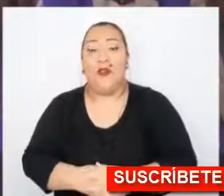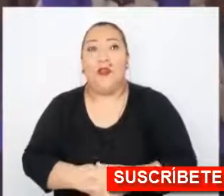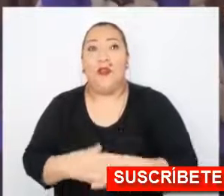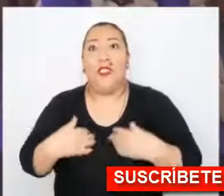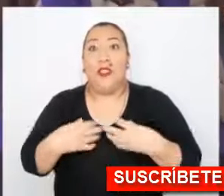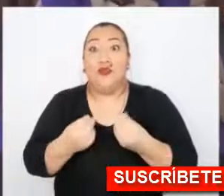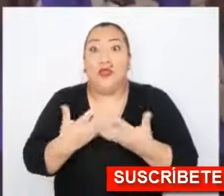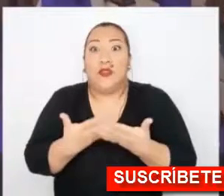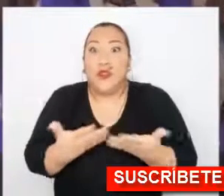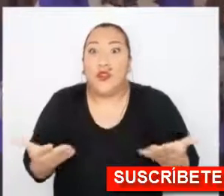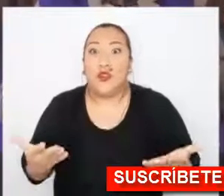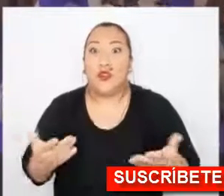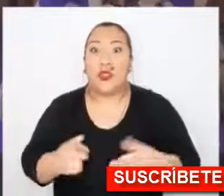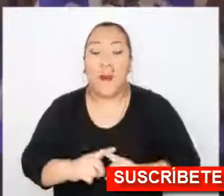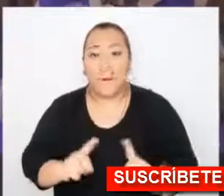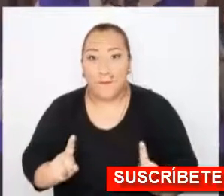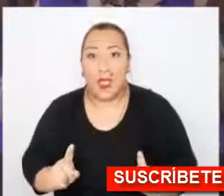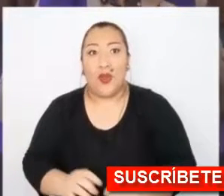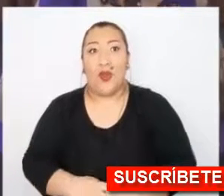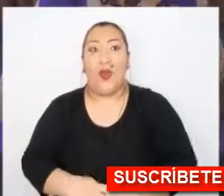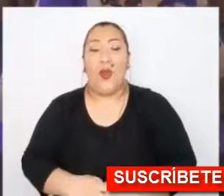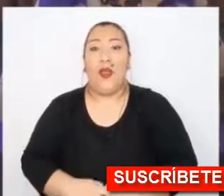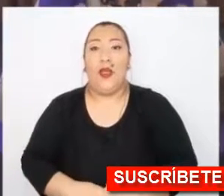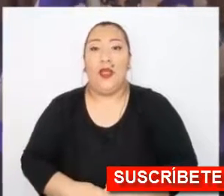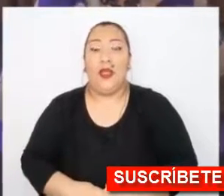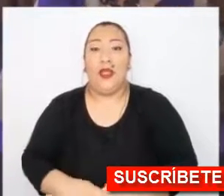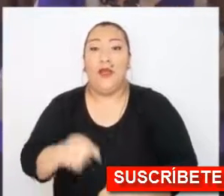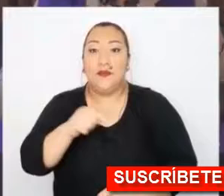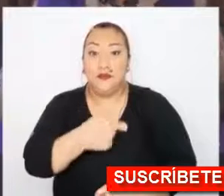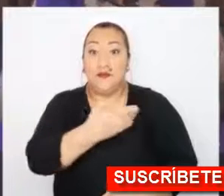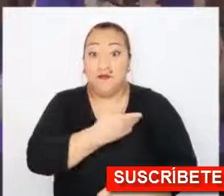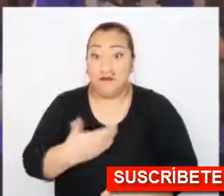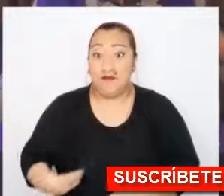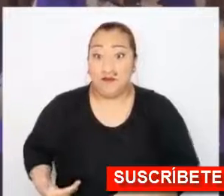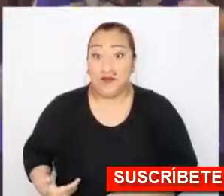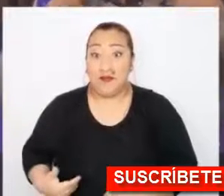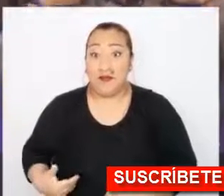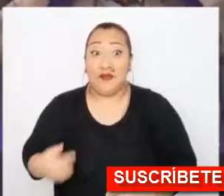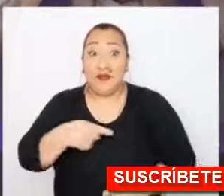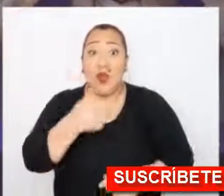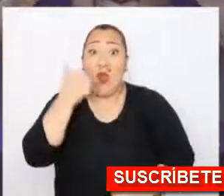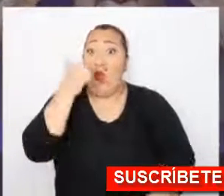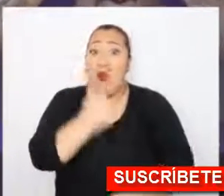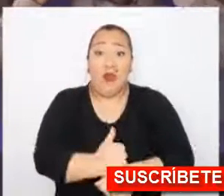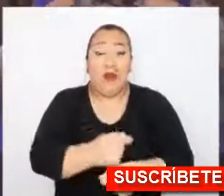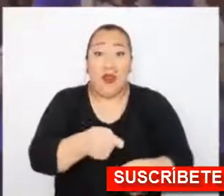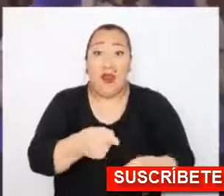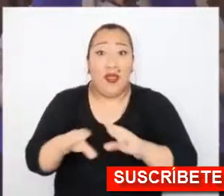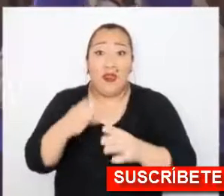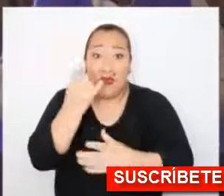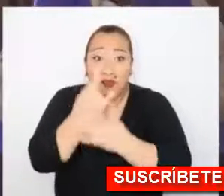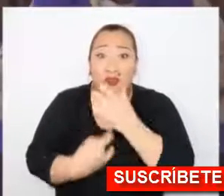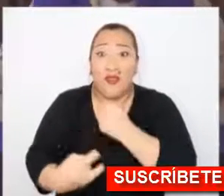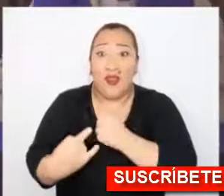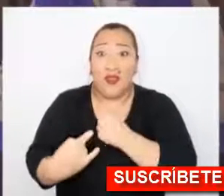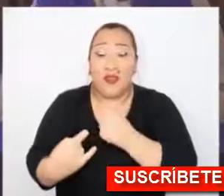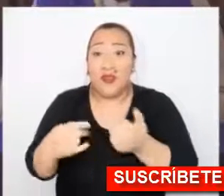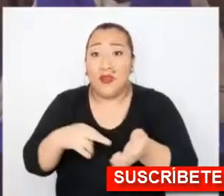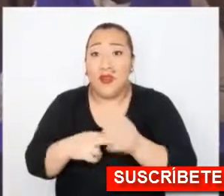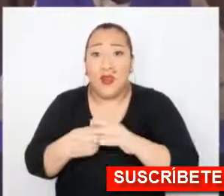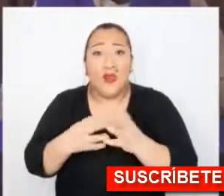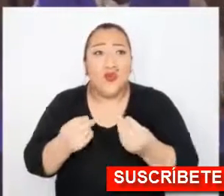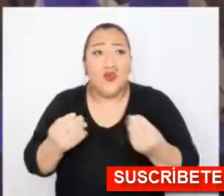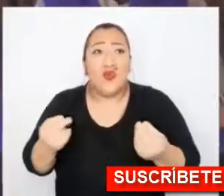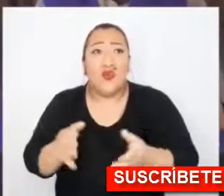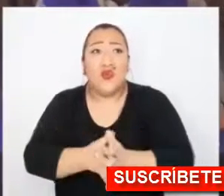Tiene discrecionalidad. Sin embargo, el Presidente está obligado a hacer un